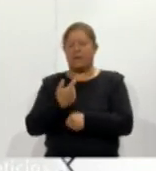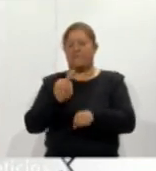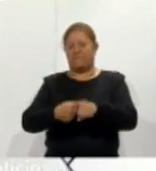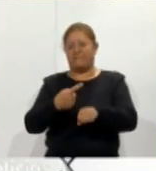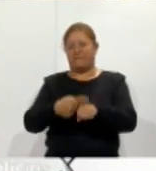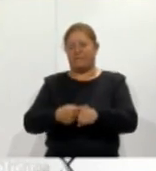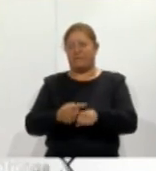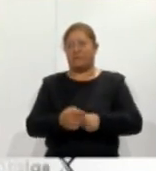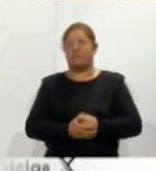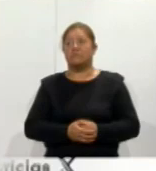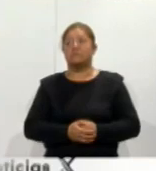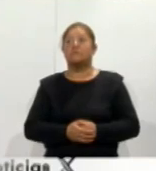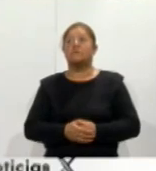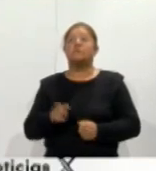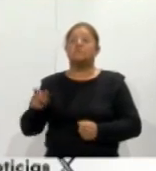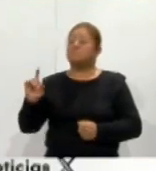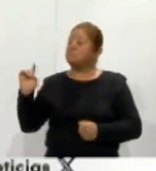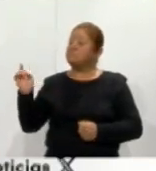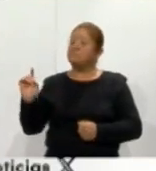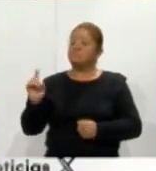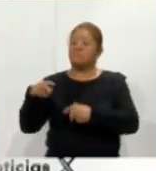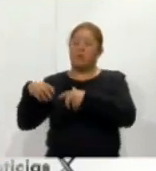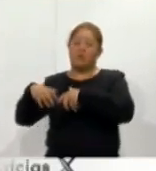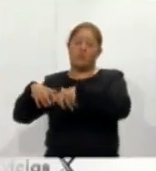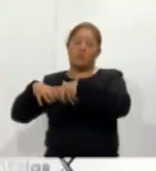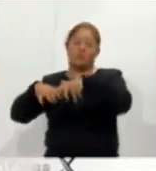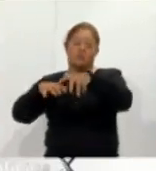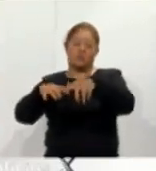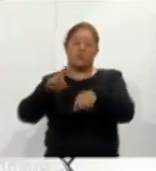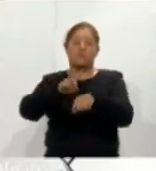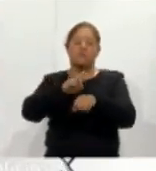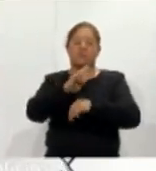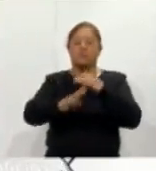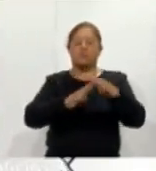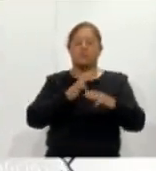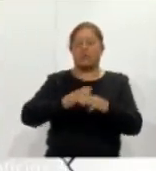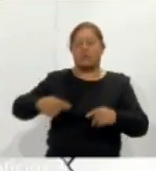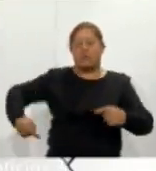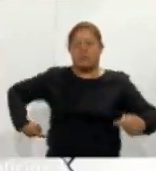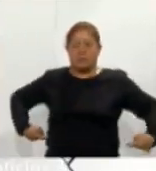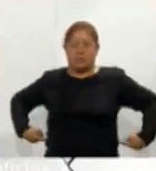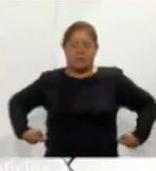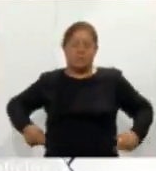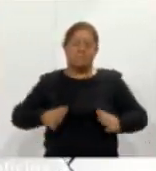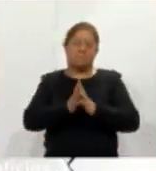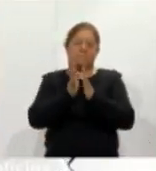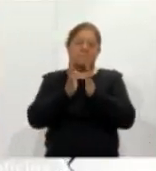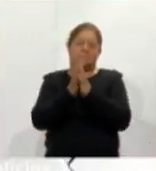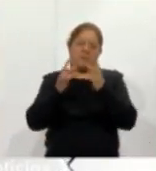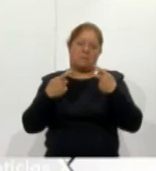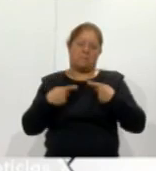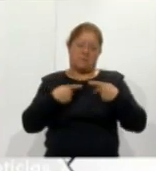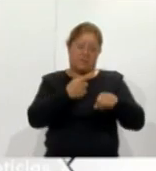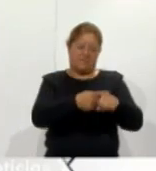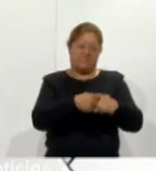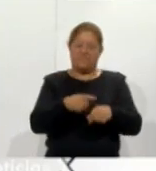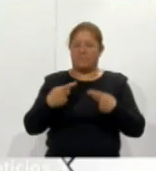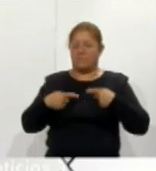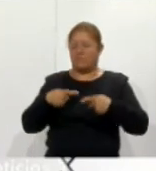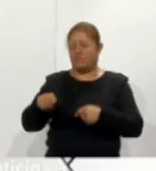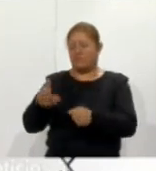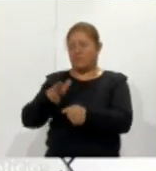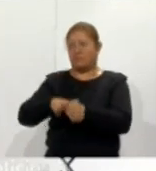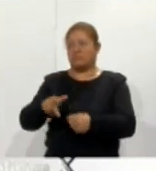El recorrido se organizó en el marco del Día Mundial del Riñón y participaron pacientes renales y personal del sector salud